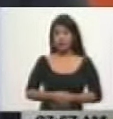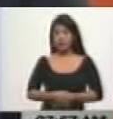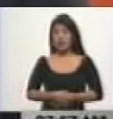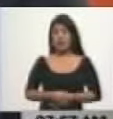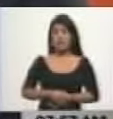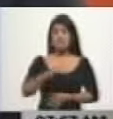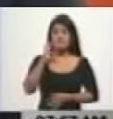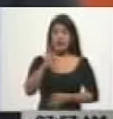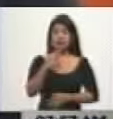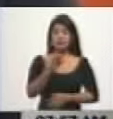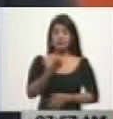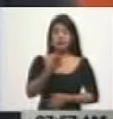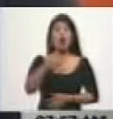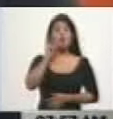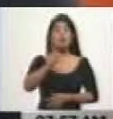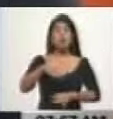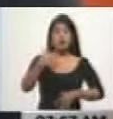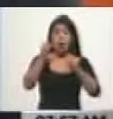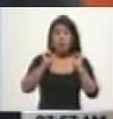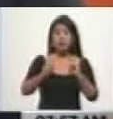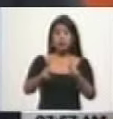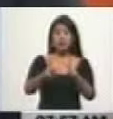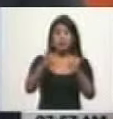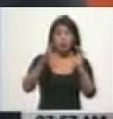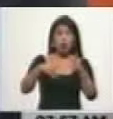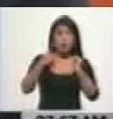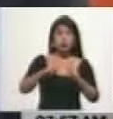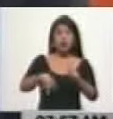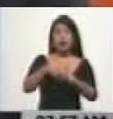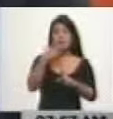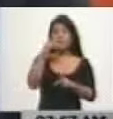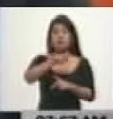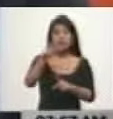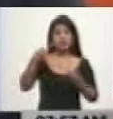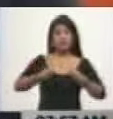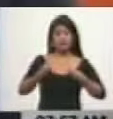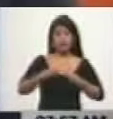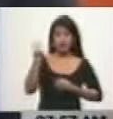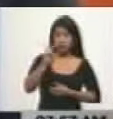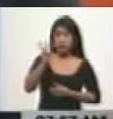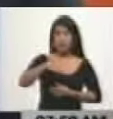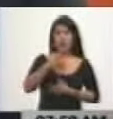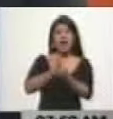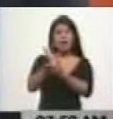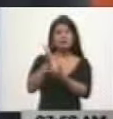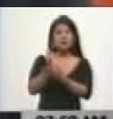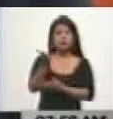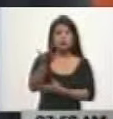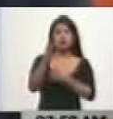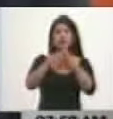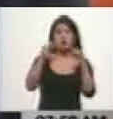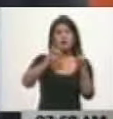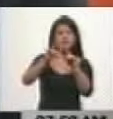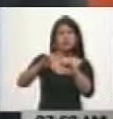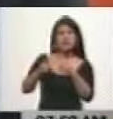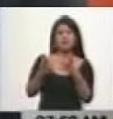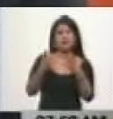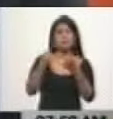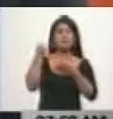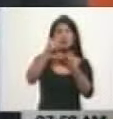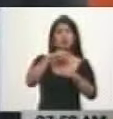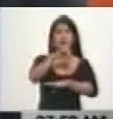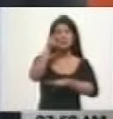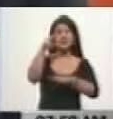tengan oportunidades los habitantes del territorio nacional, acceder a los patrimonios naturales